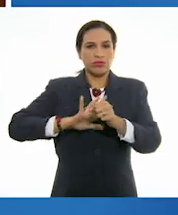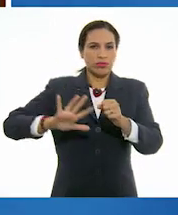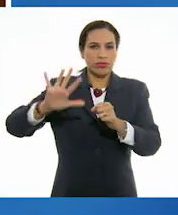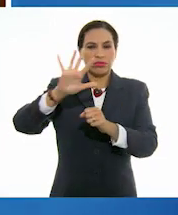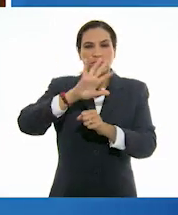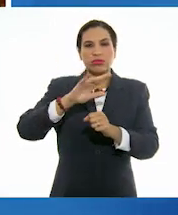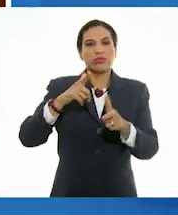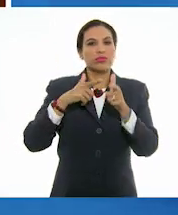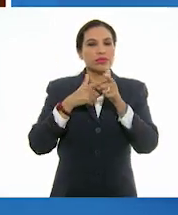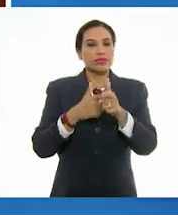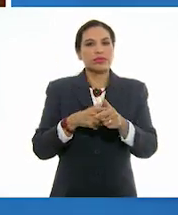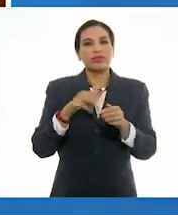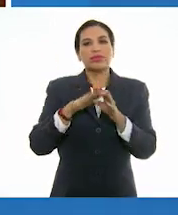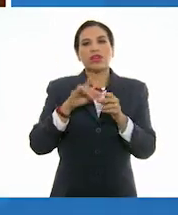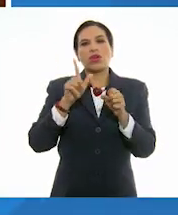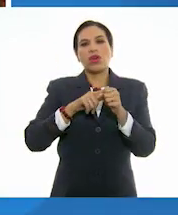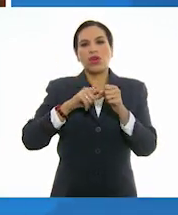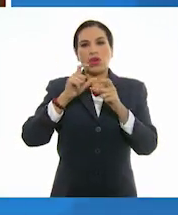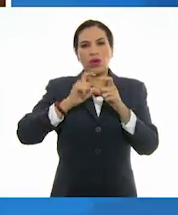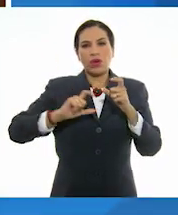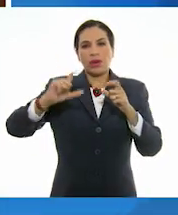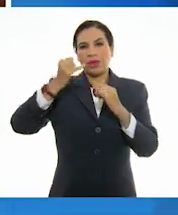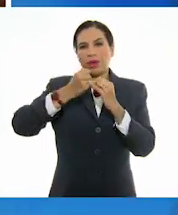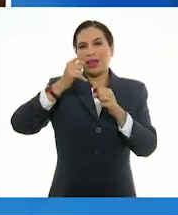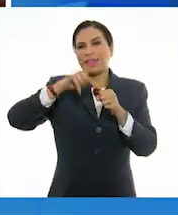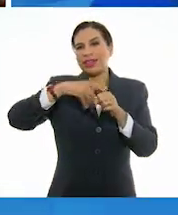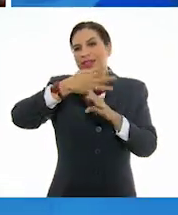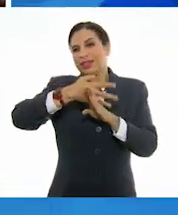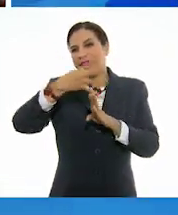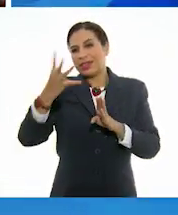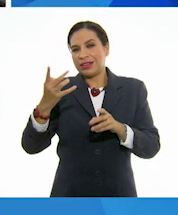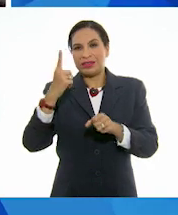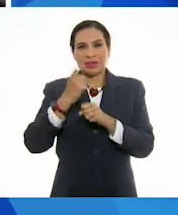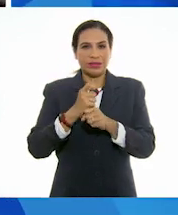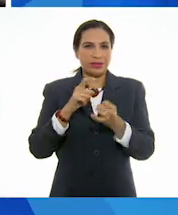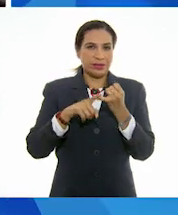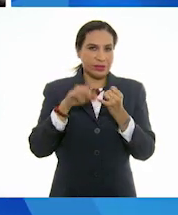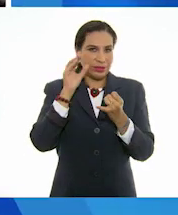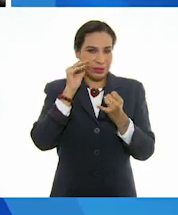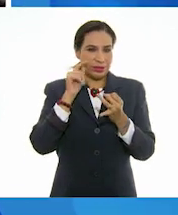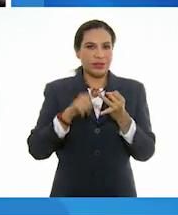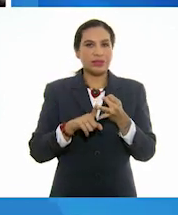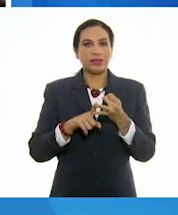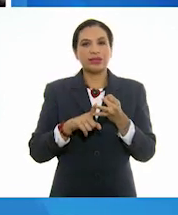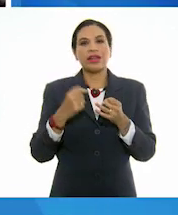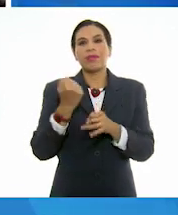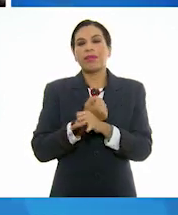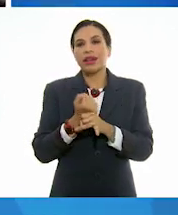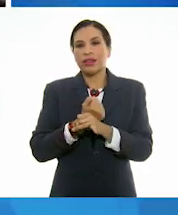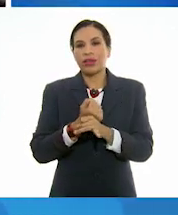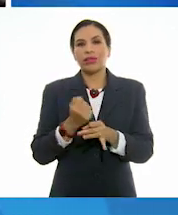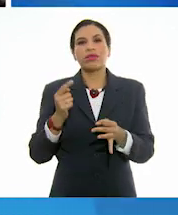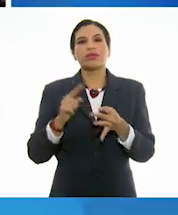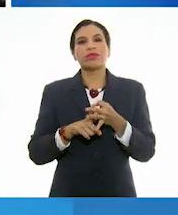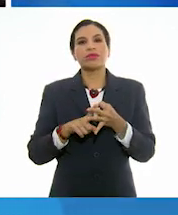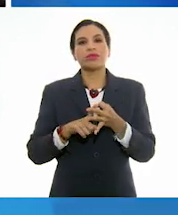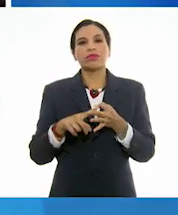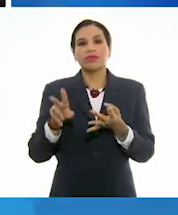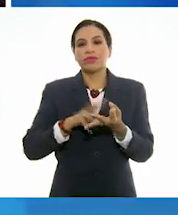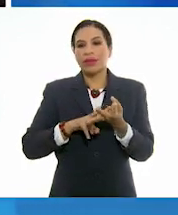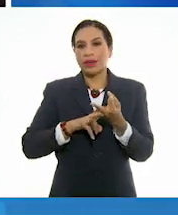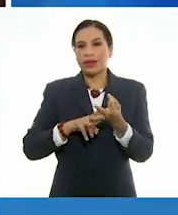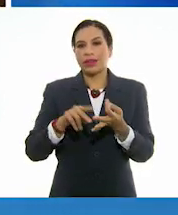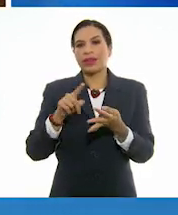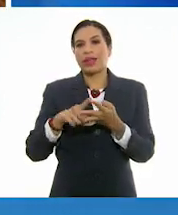siguiendo el orden de los colores del arcoiris. Primero anaranjado, después amarillo, seguimos con el